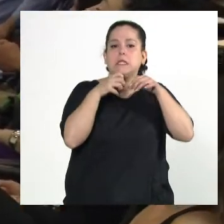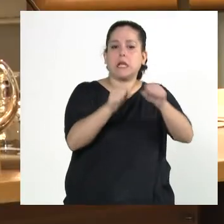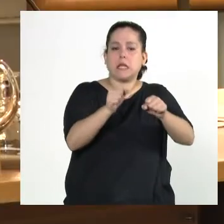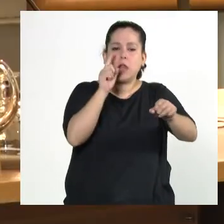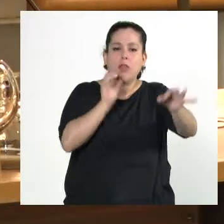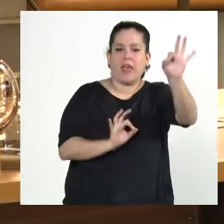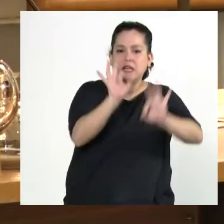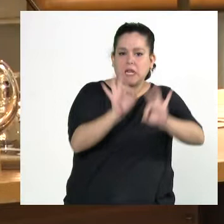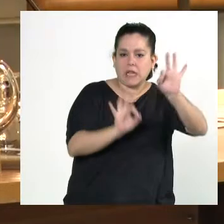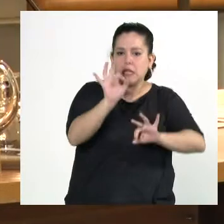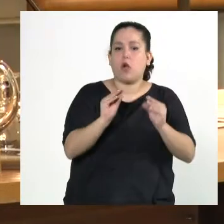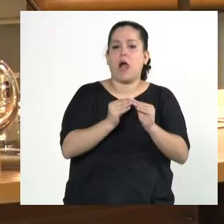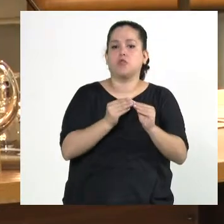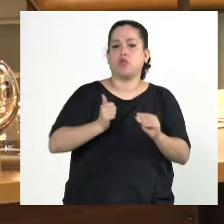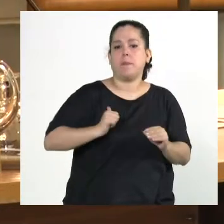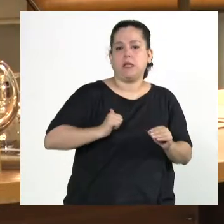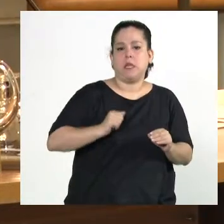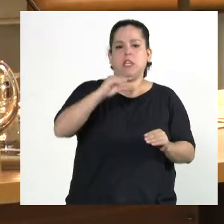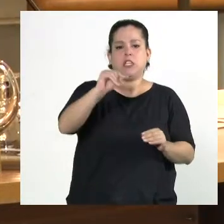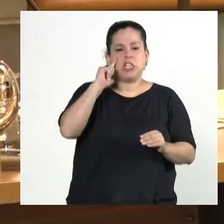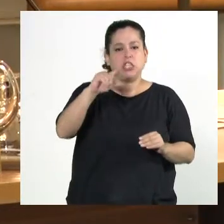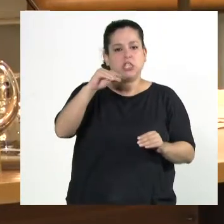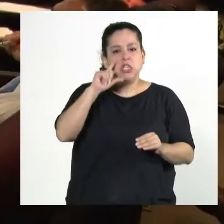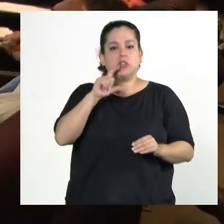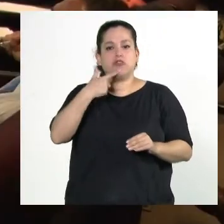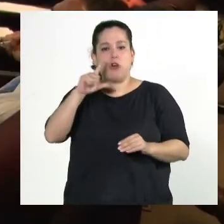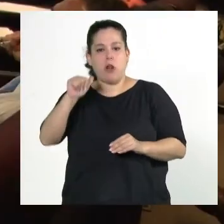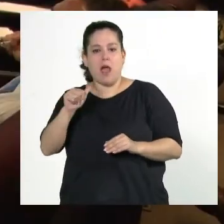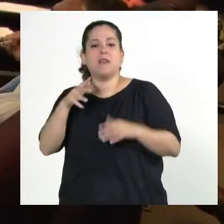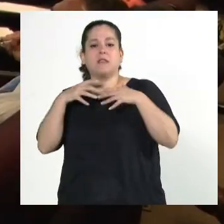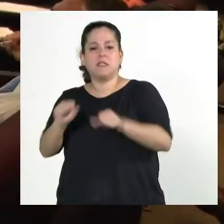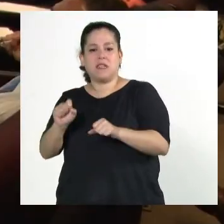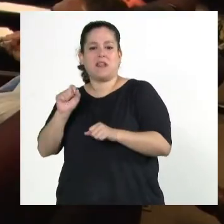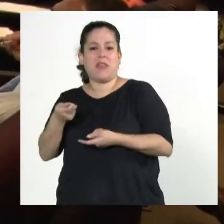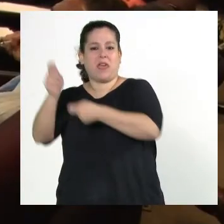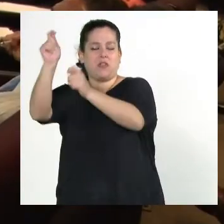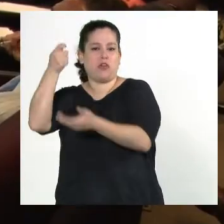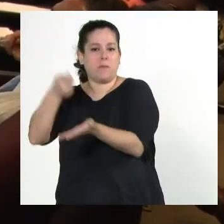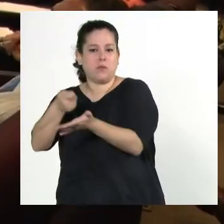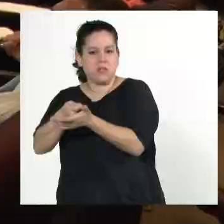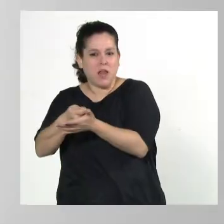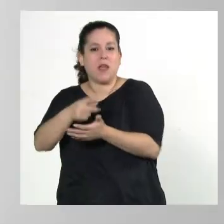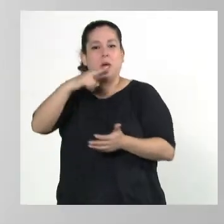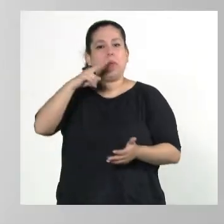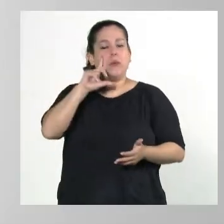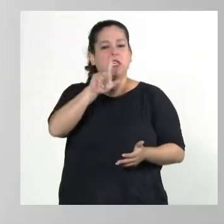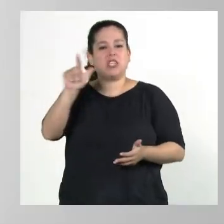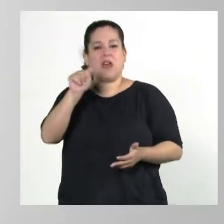Estrategia y Asuntos Militares, Horacio Chigisola, y la Secretaria de Gestión Presupuestaria y Control, Graciela Villata.